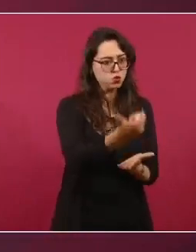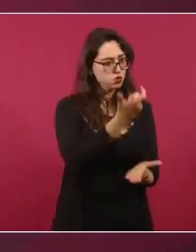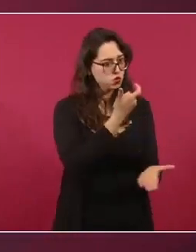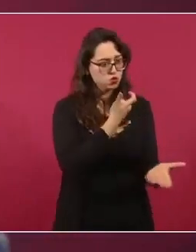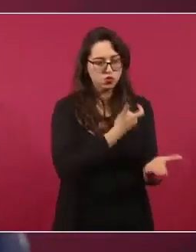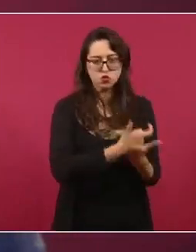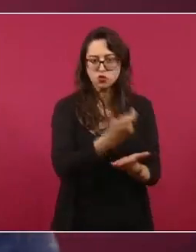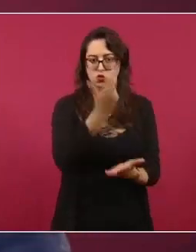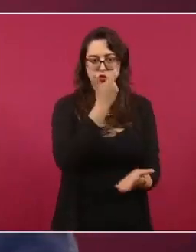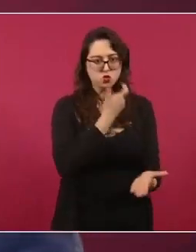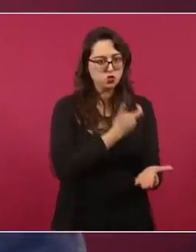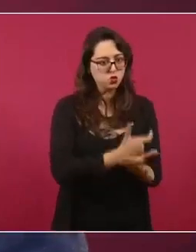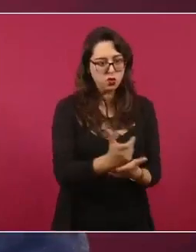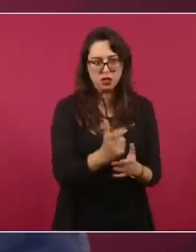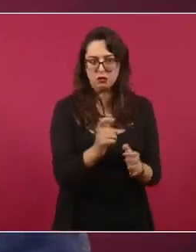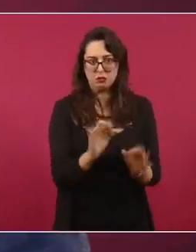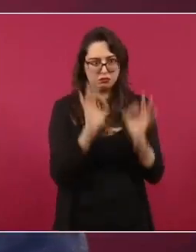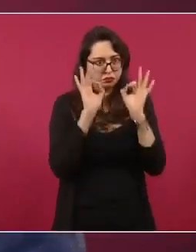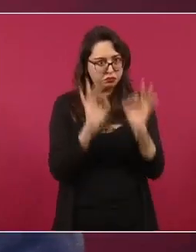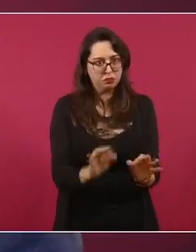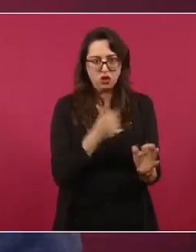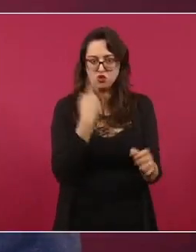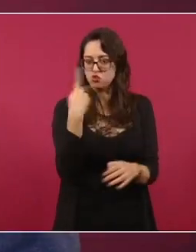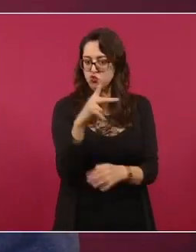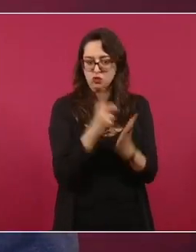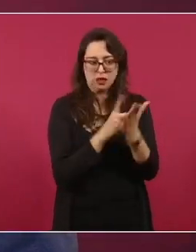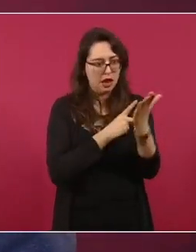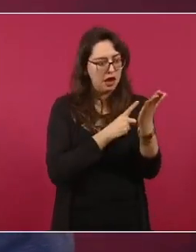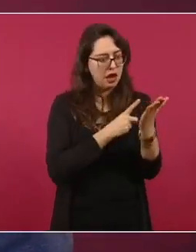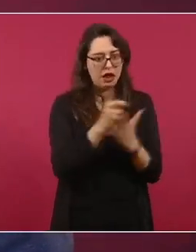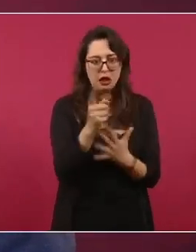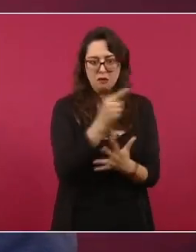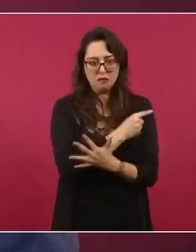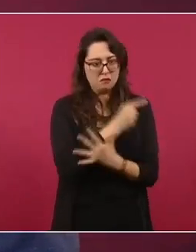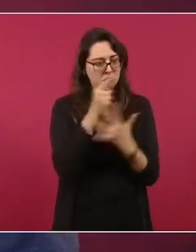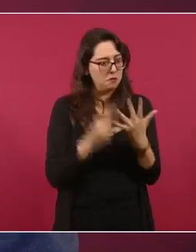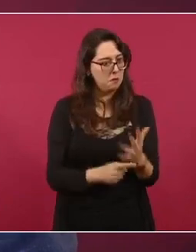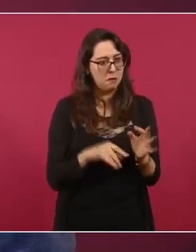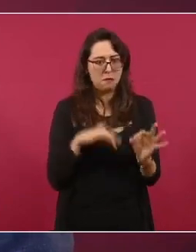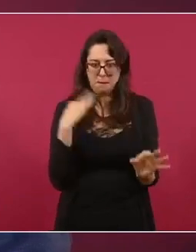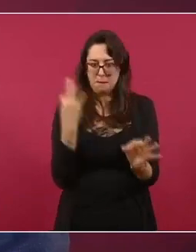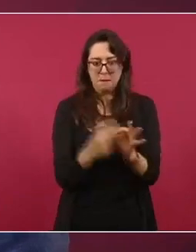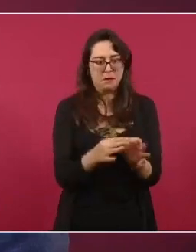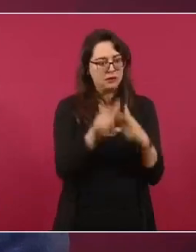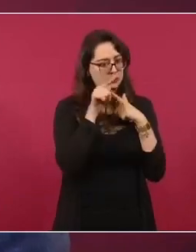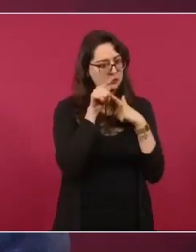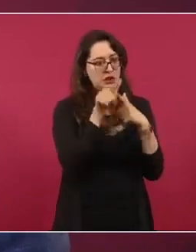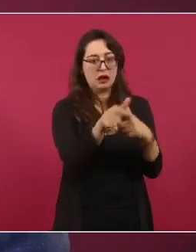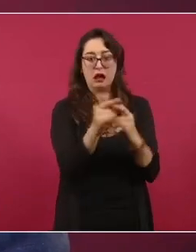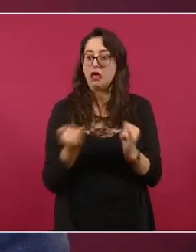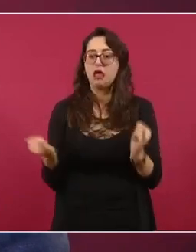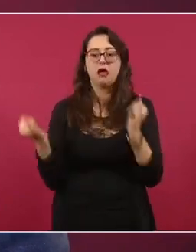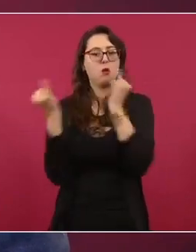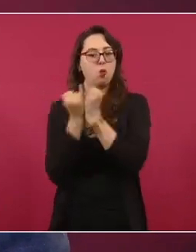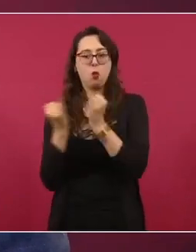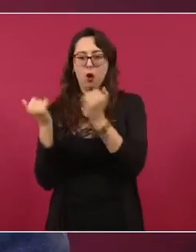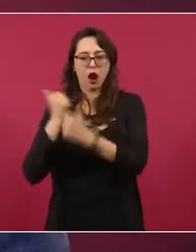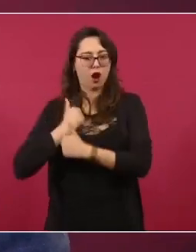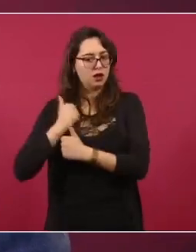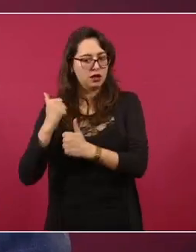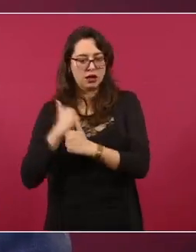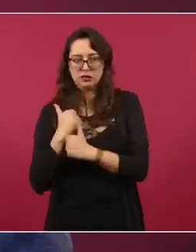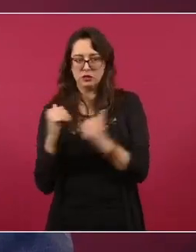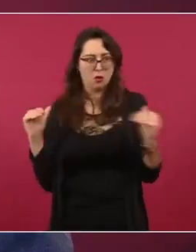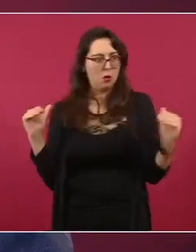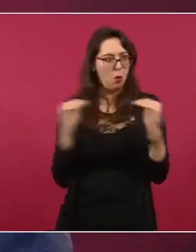prestaciones y ascensos, al igual que a los integrantes de las Fuerzas